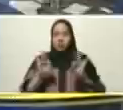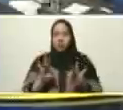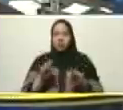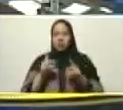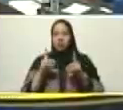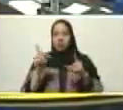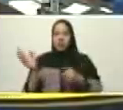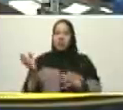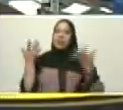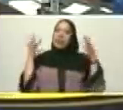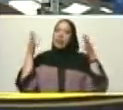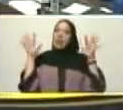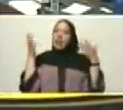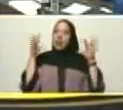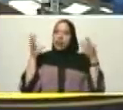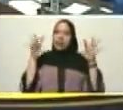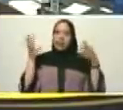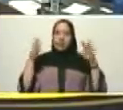detener